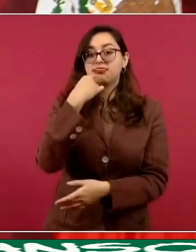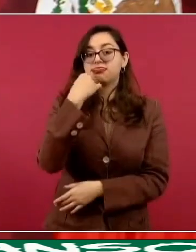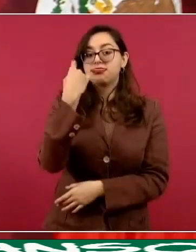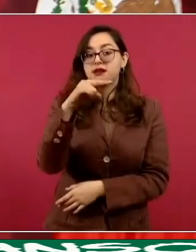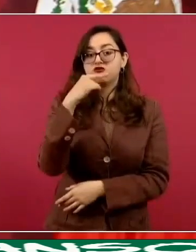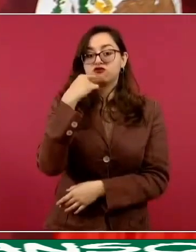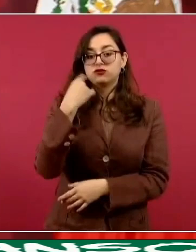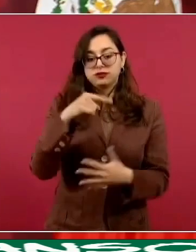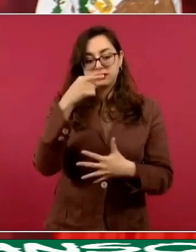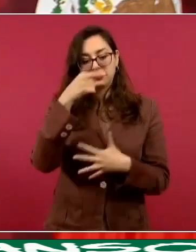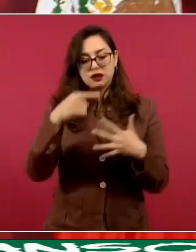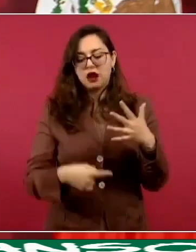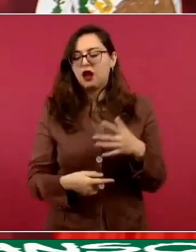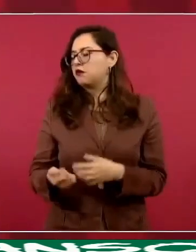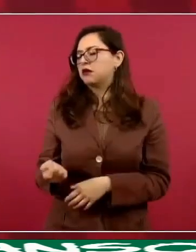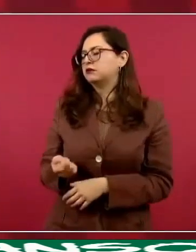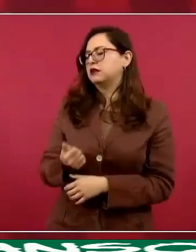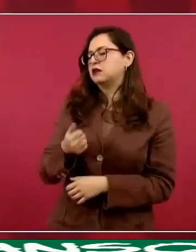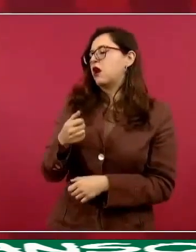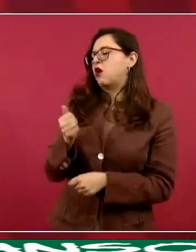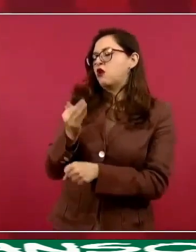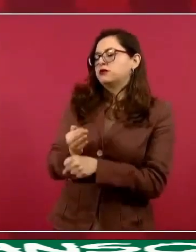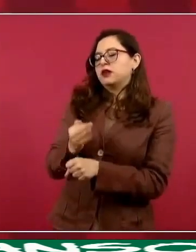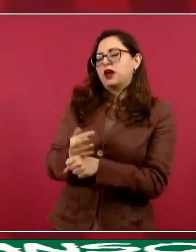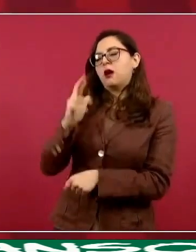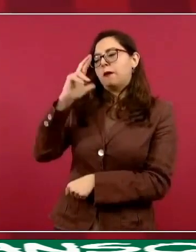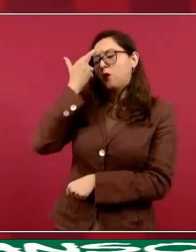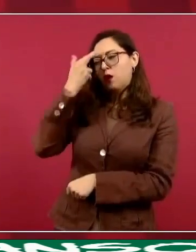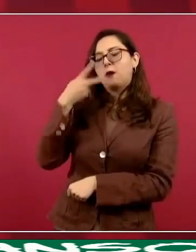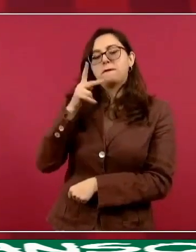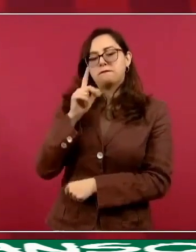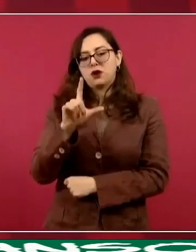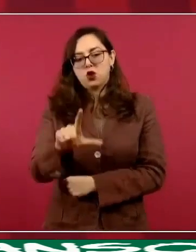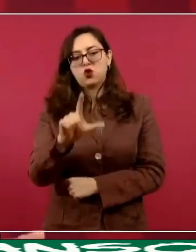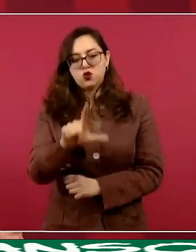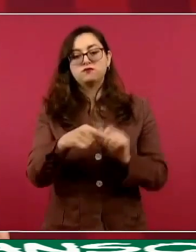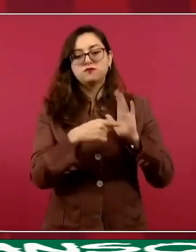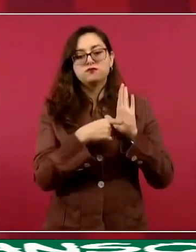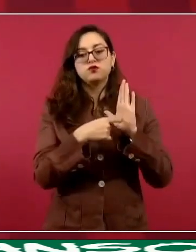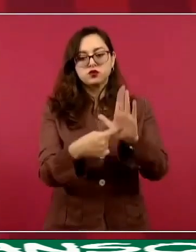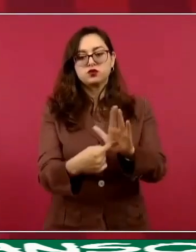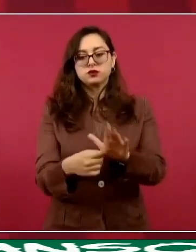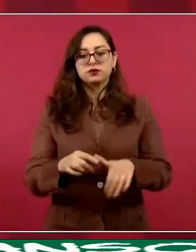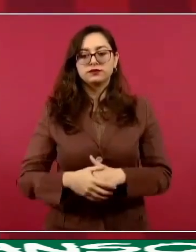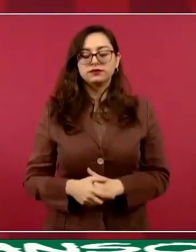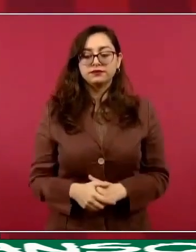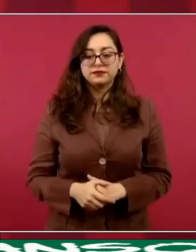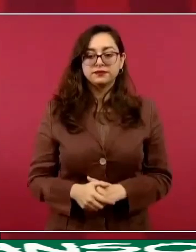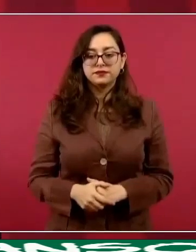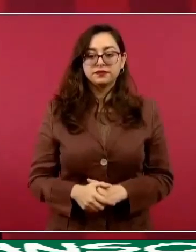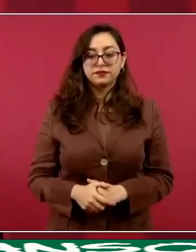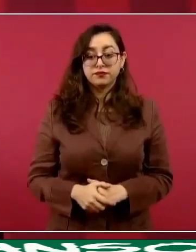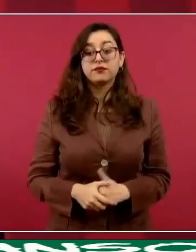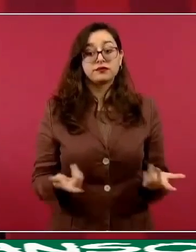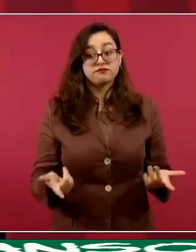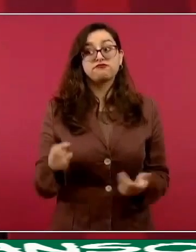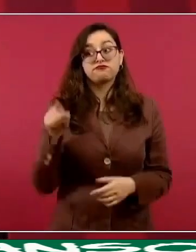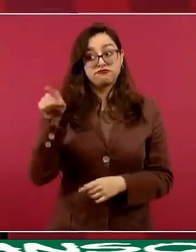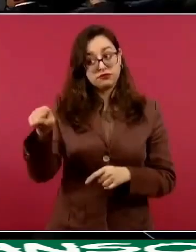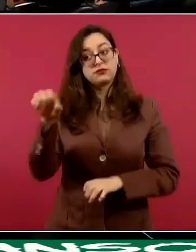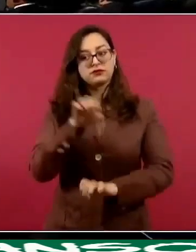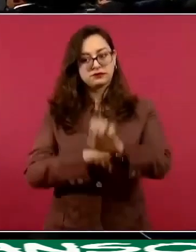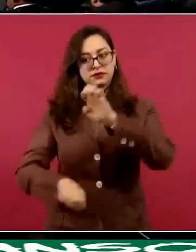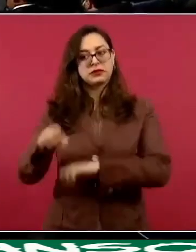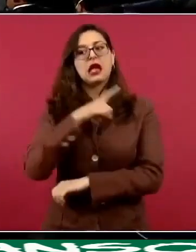No tengo el dato, pero él va a hacer la presentación y sí van a tener que devolver el